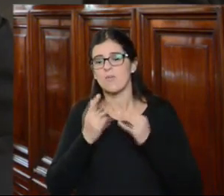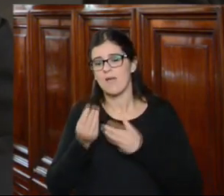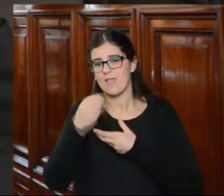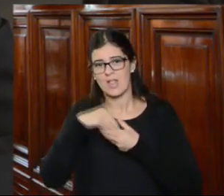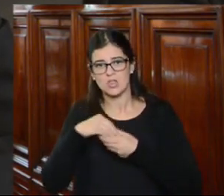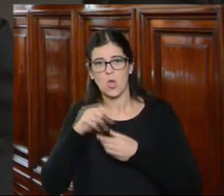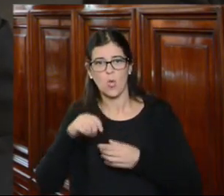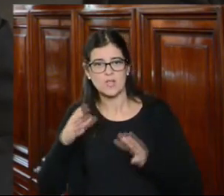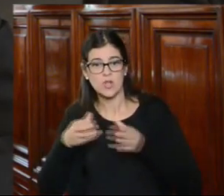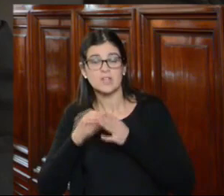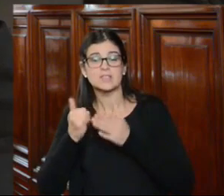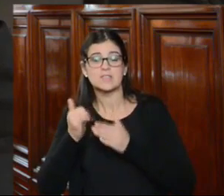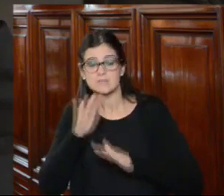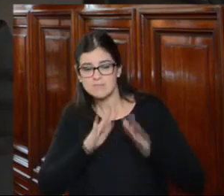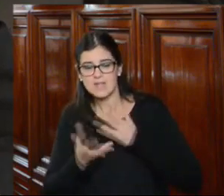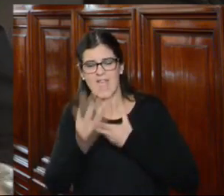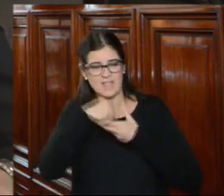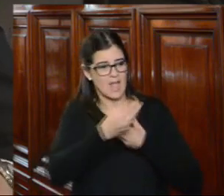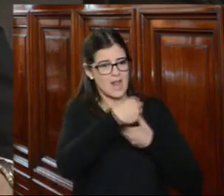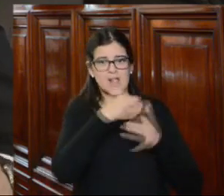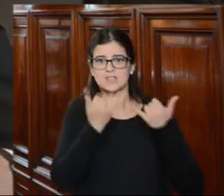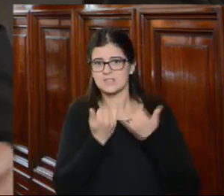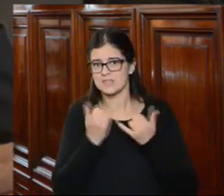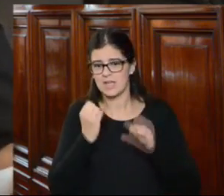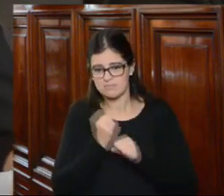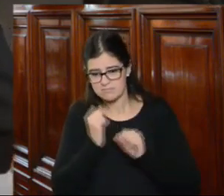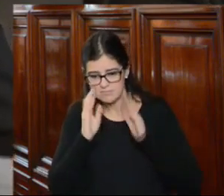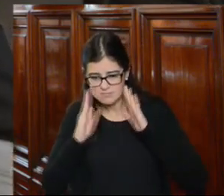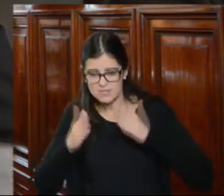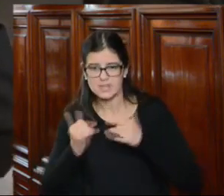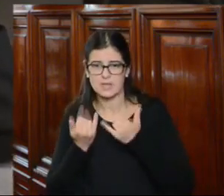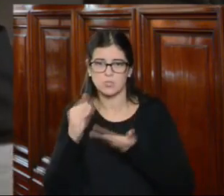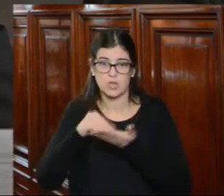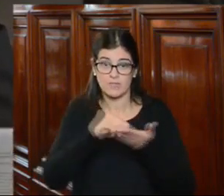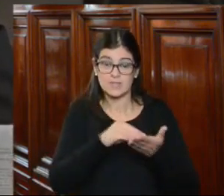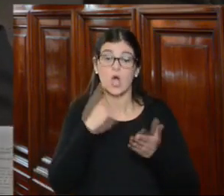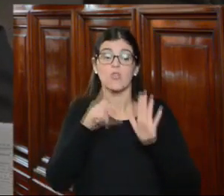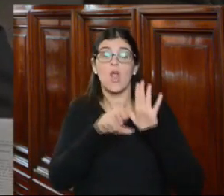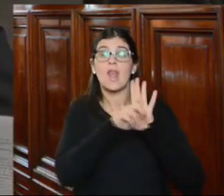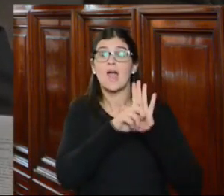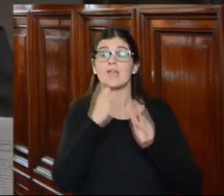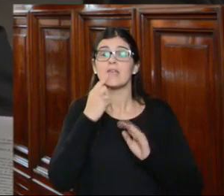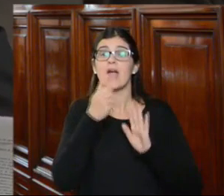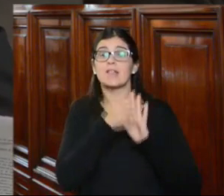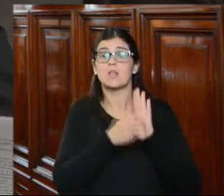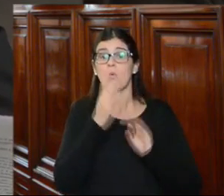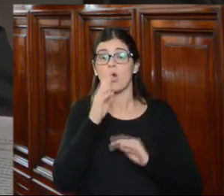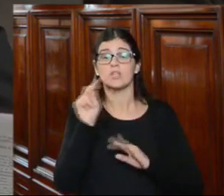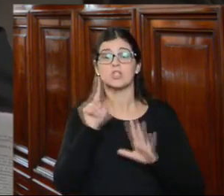respecto al concepto de reparación integral y es más la ley en su artículo 4 la 18